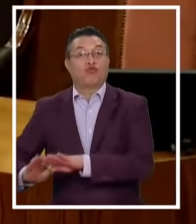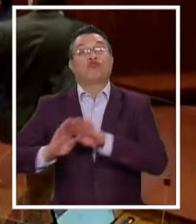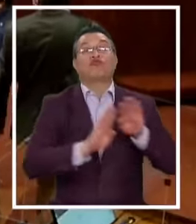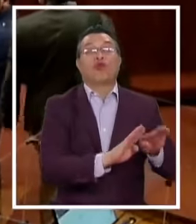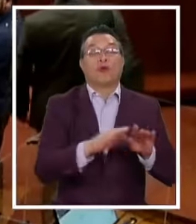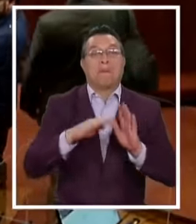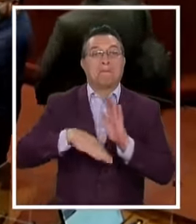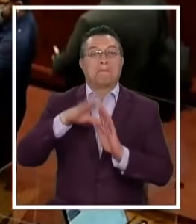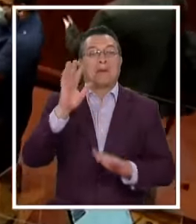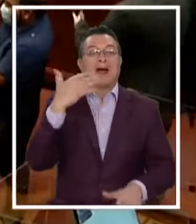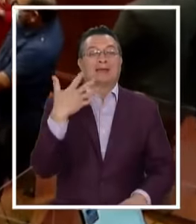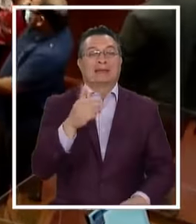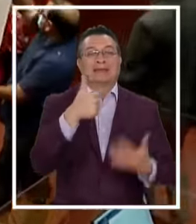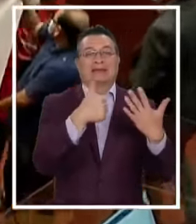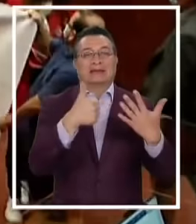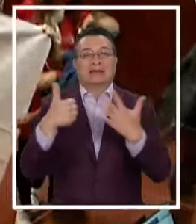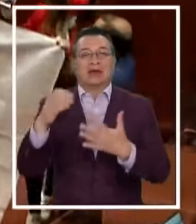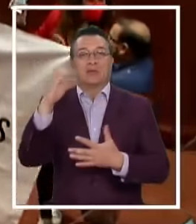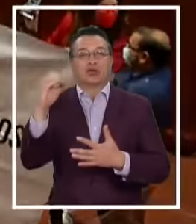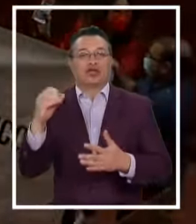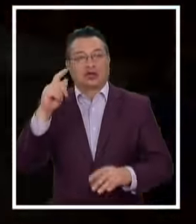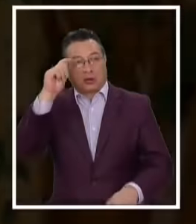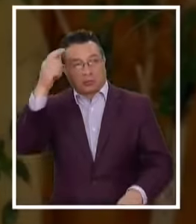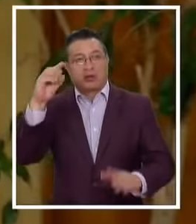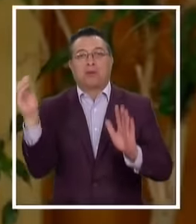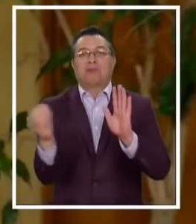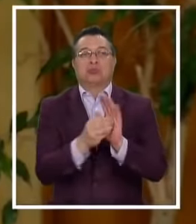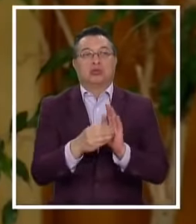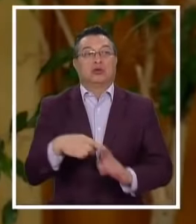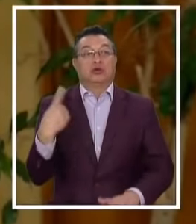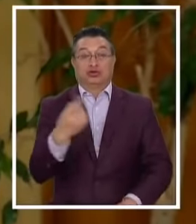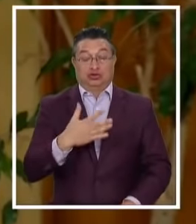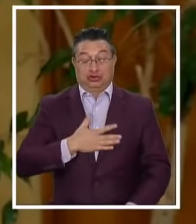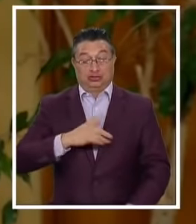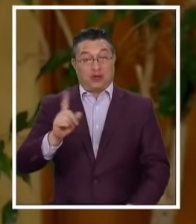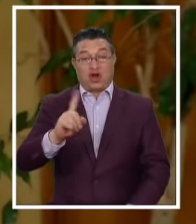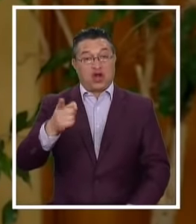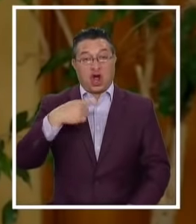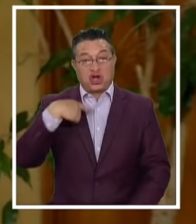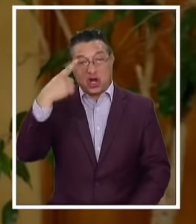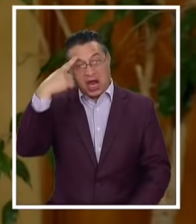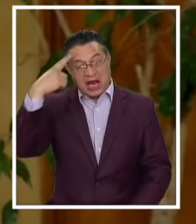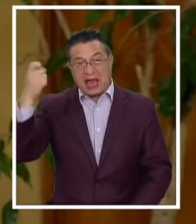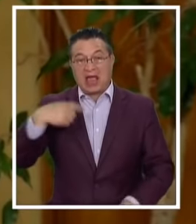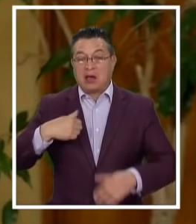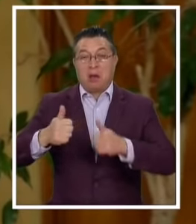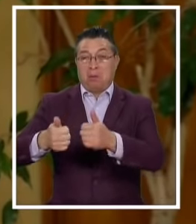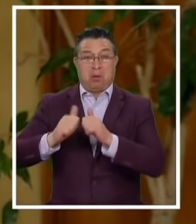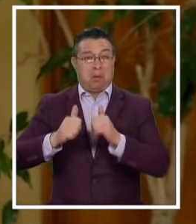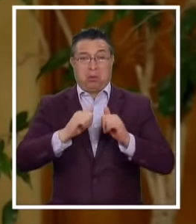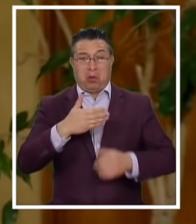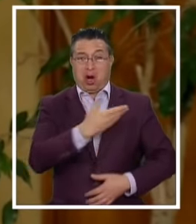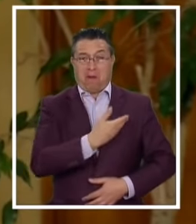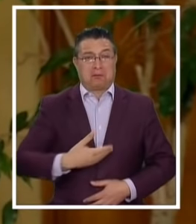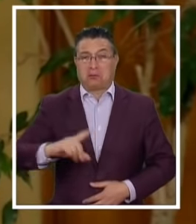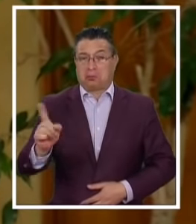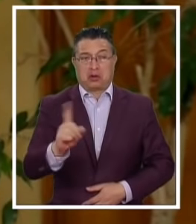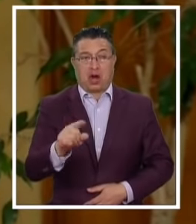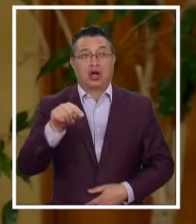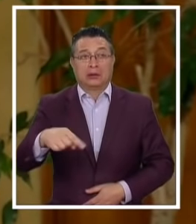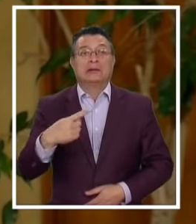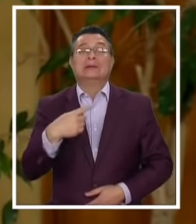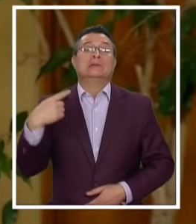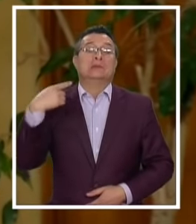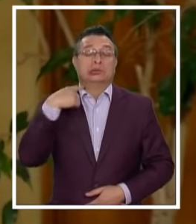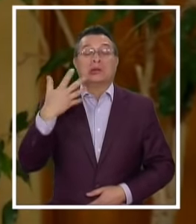aprobar por más de dos tercios la polémica iniciativa Nosotros no creemos que existan las derrotas para el gobierno A nosotros nos parece que esta es una